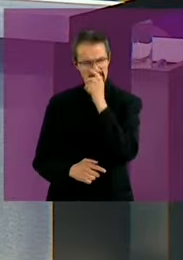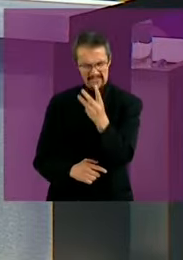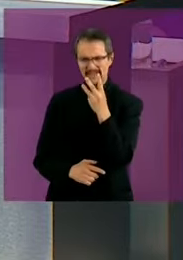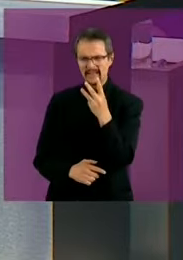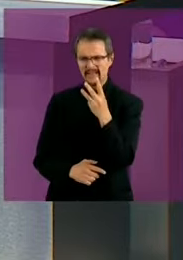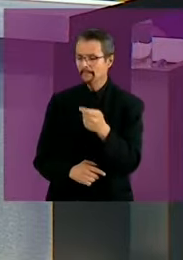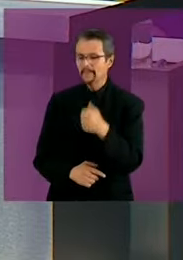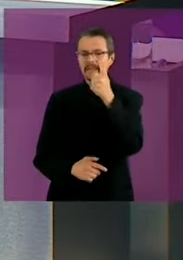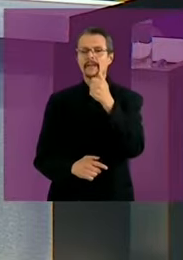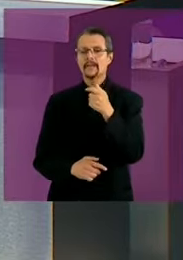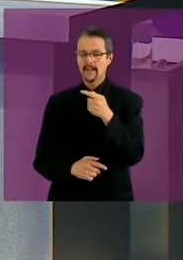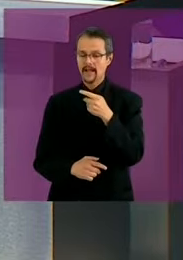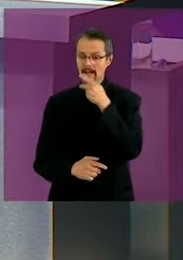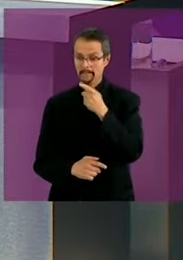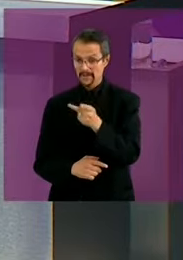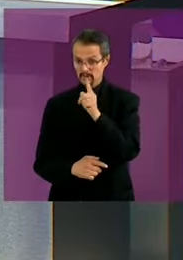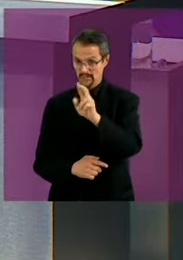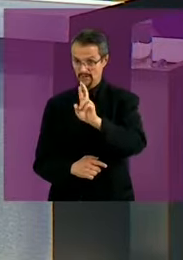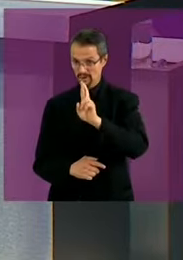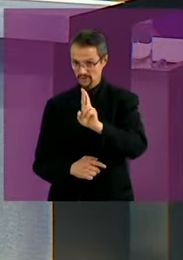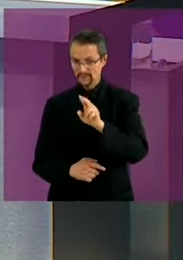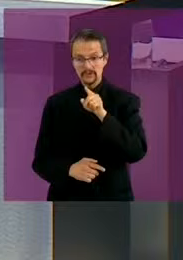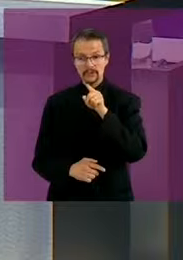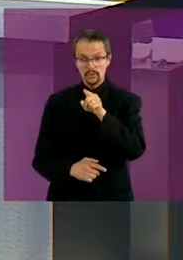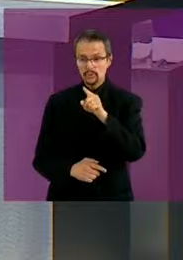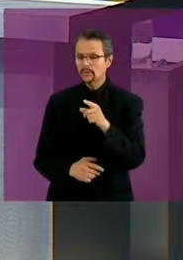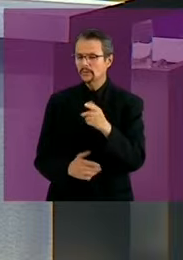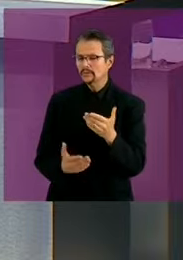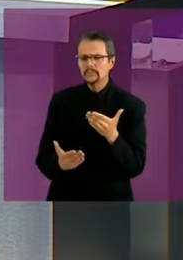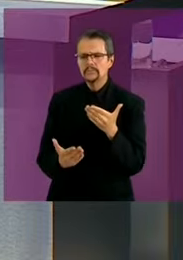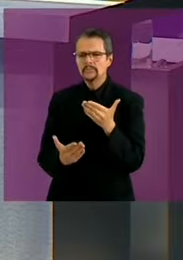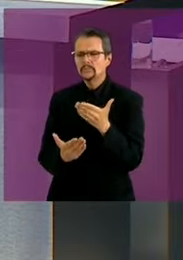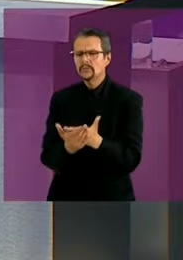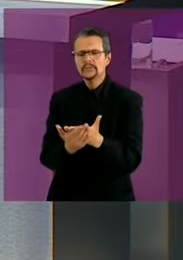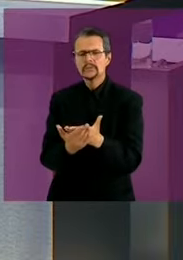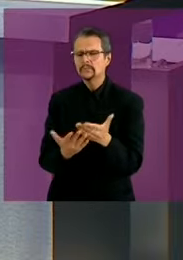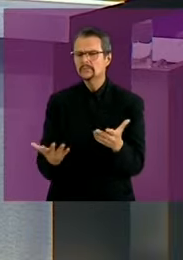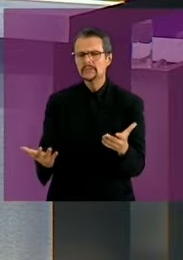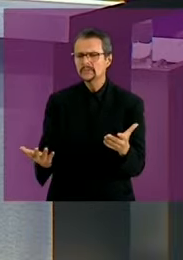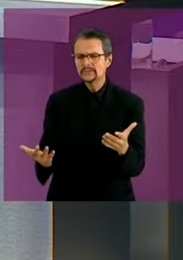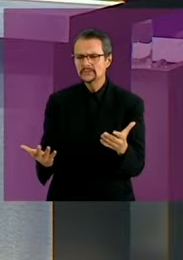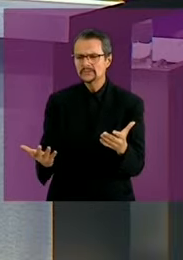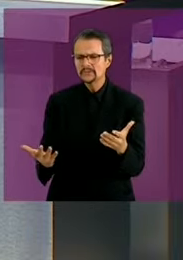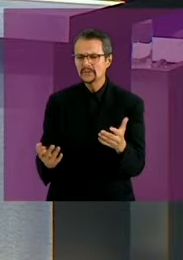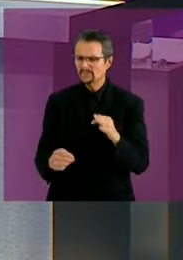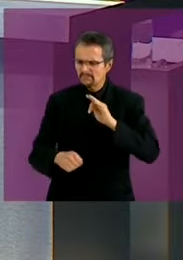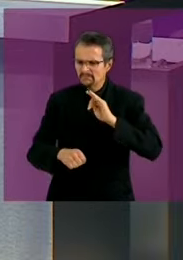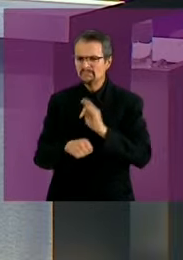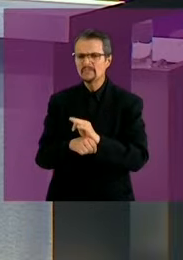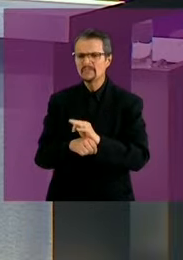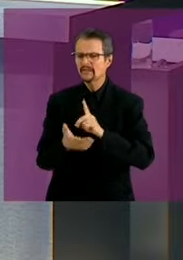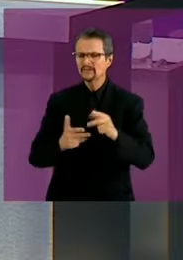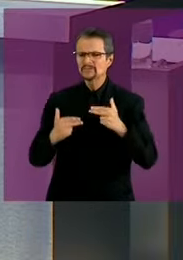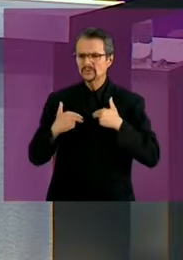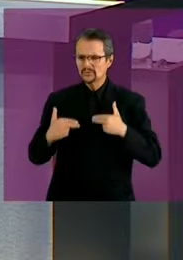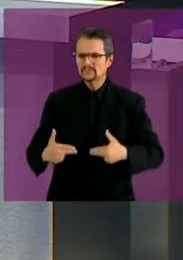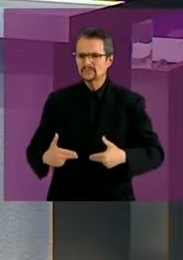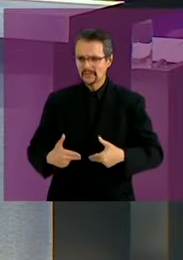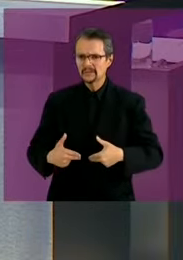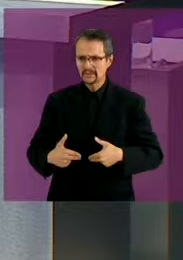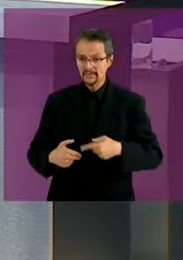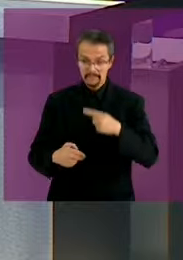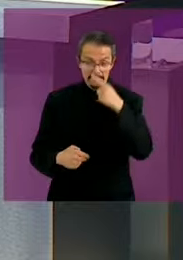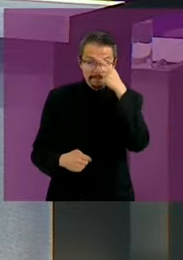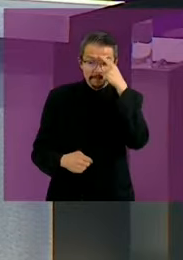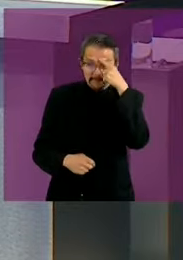Xochitl Galvez. ¿Qué acciones sustantivas y con enfoque de derechos humanos va a realizar para atender